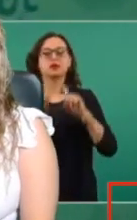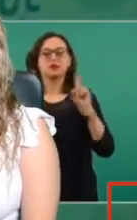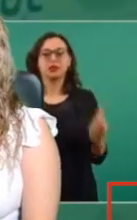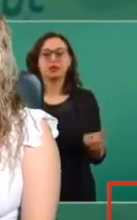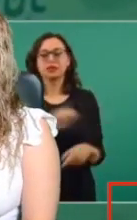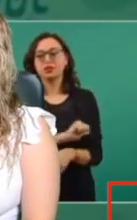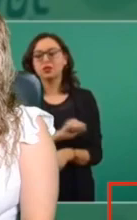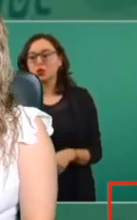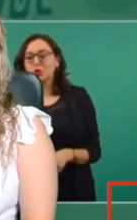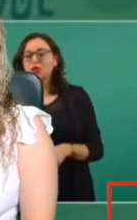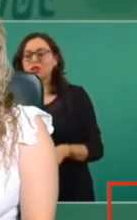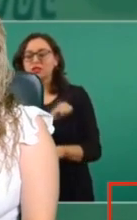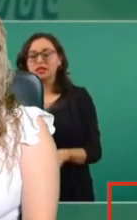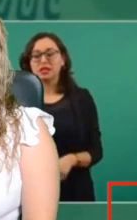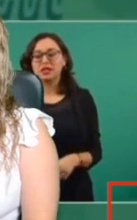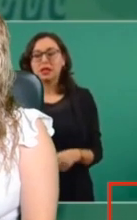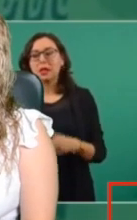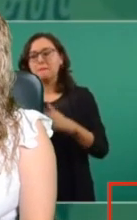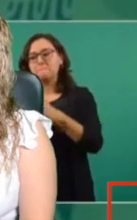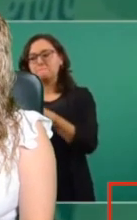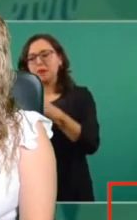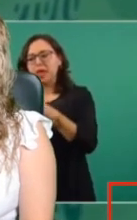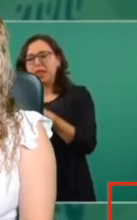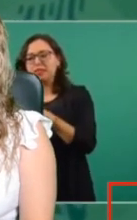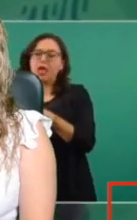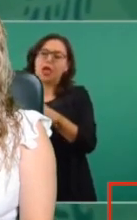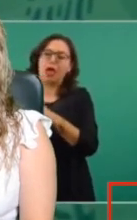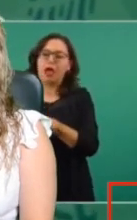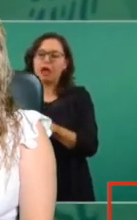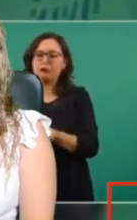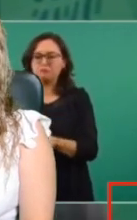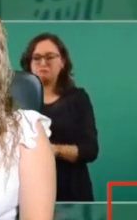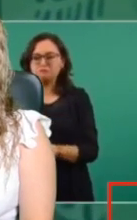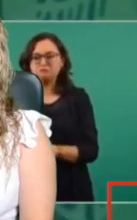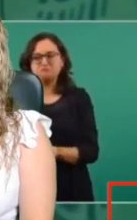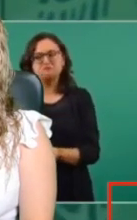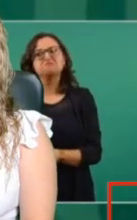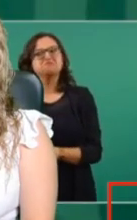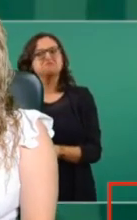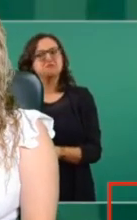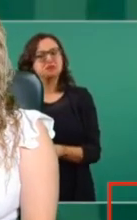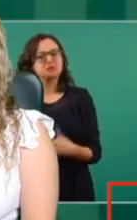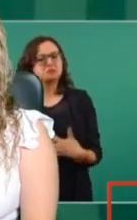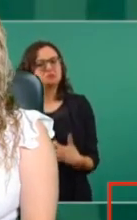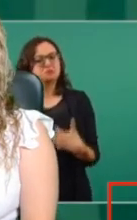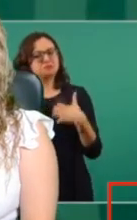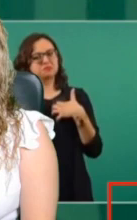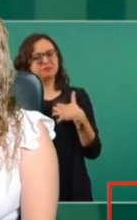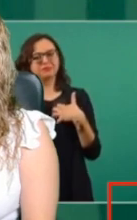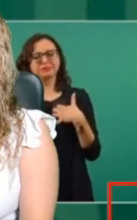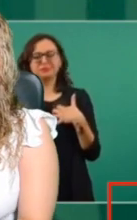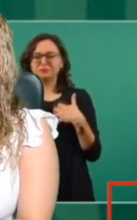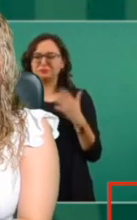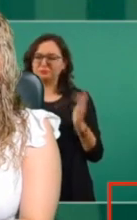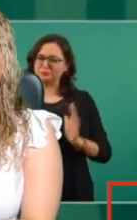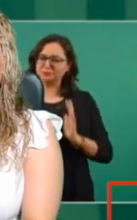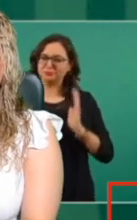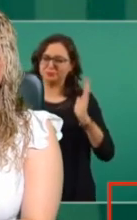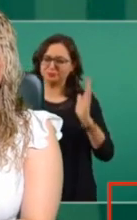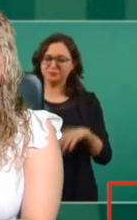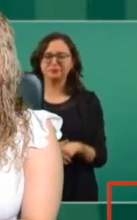media, media, media alta, ahí sí, me recordó mucho el 2006